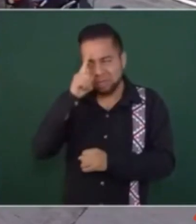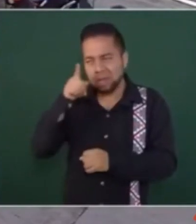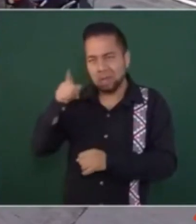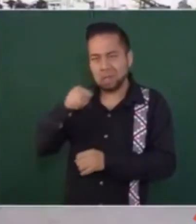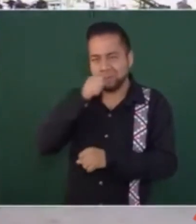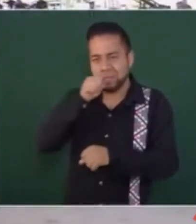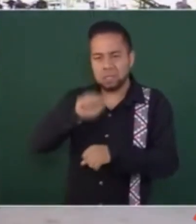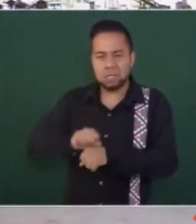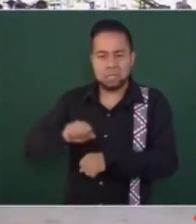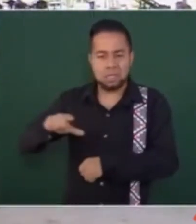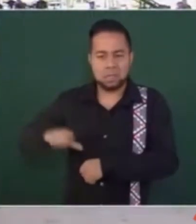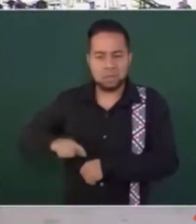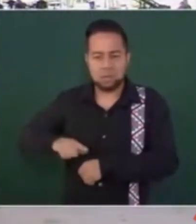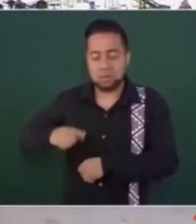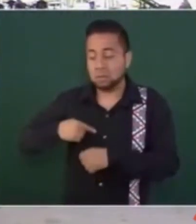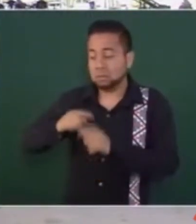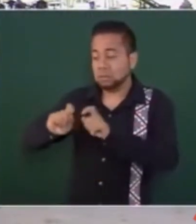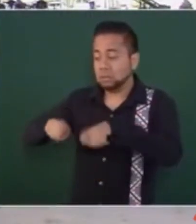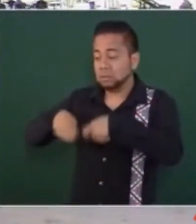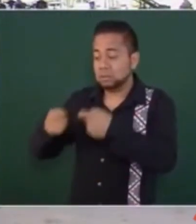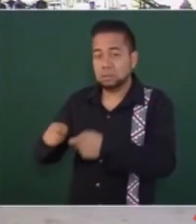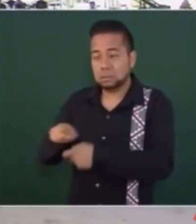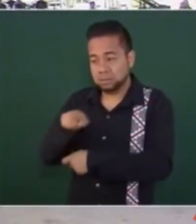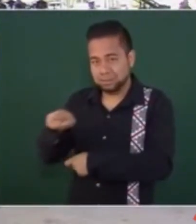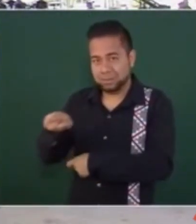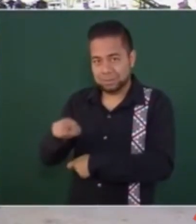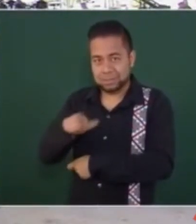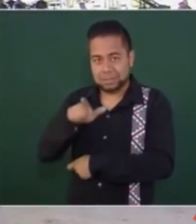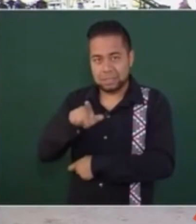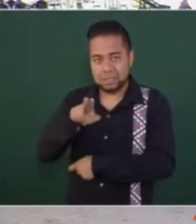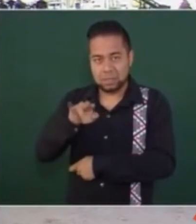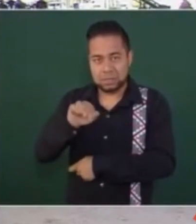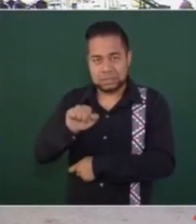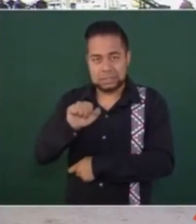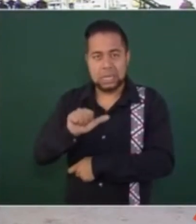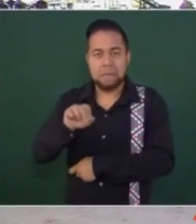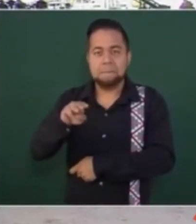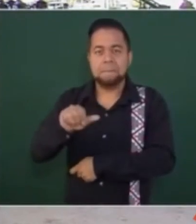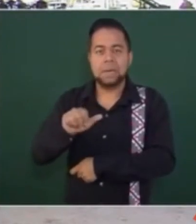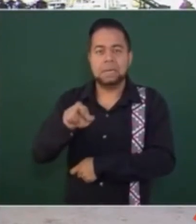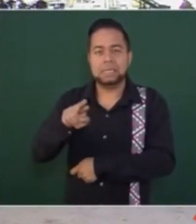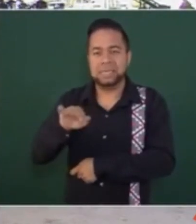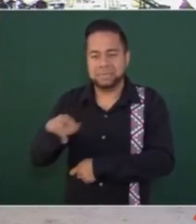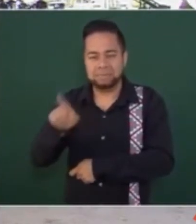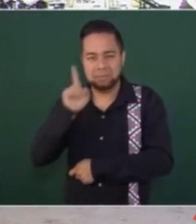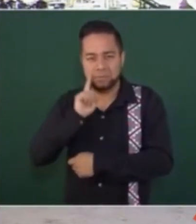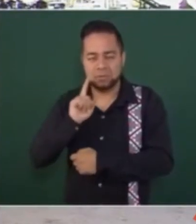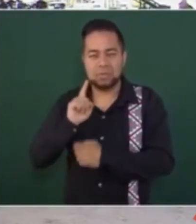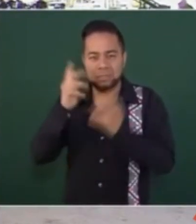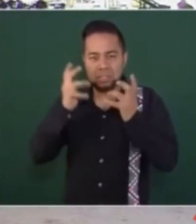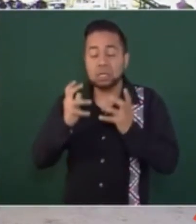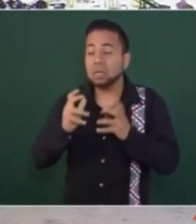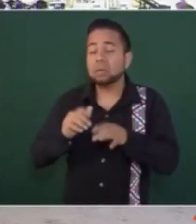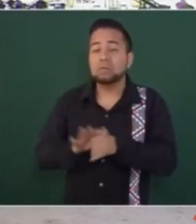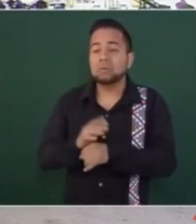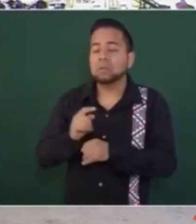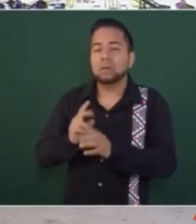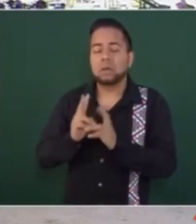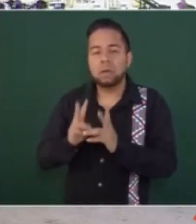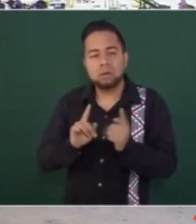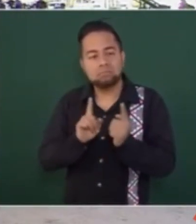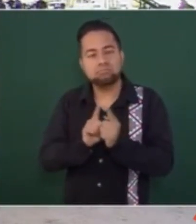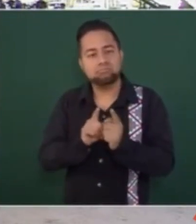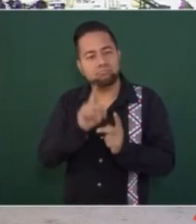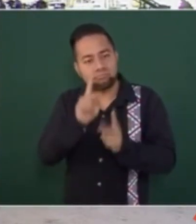Gobernación. Y se lo vamos a encargar a Luisa María porque hemos estado hablando con los